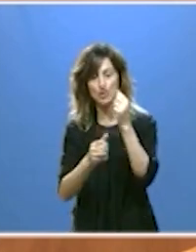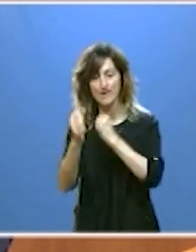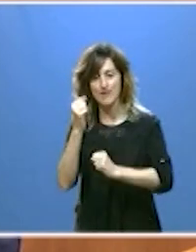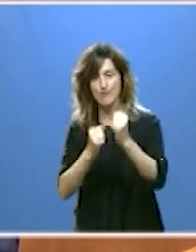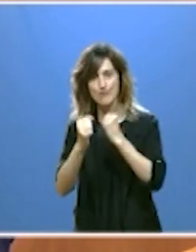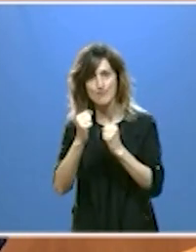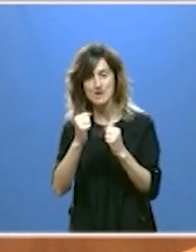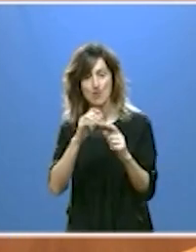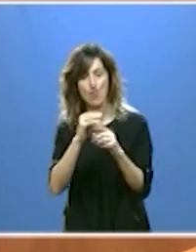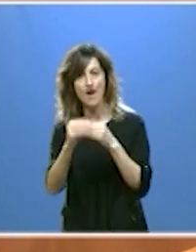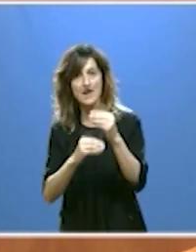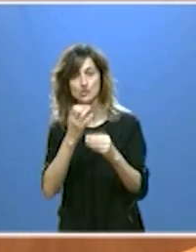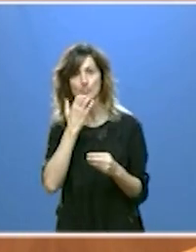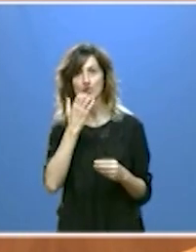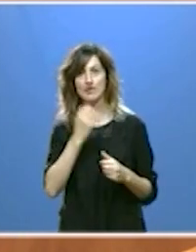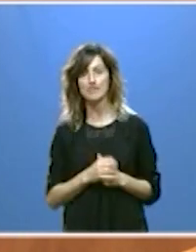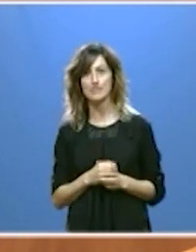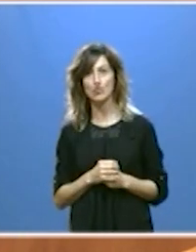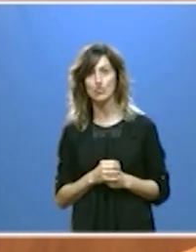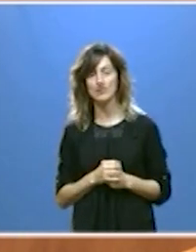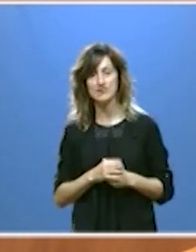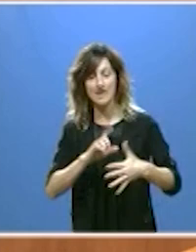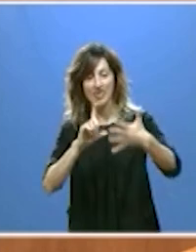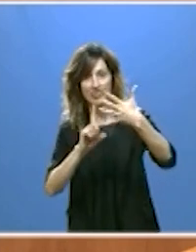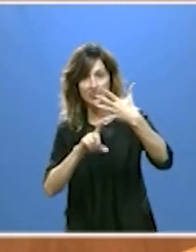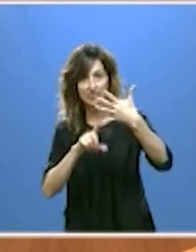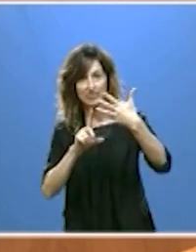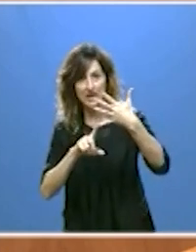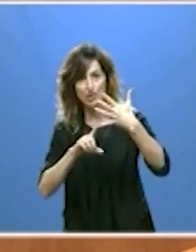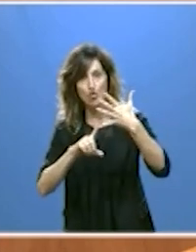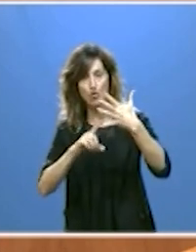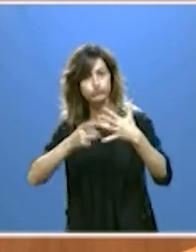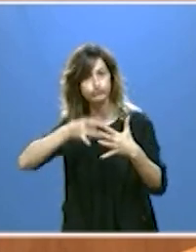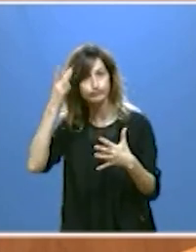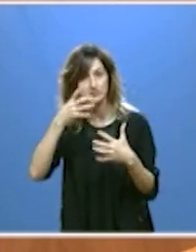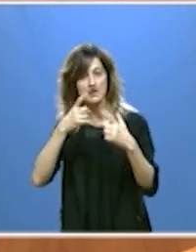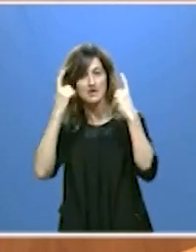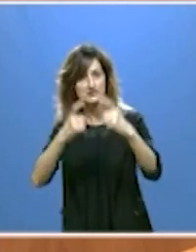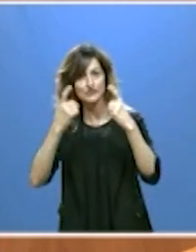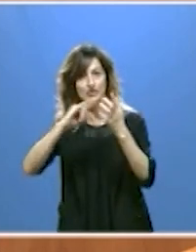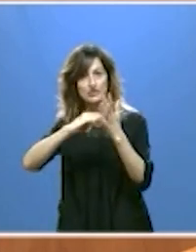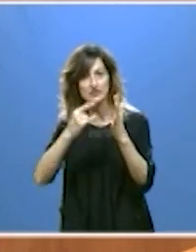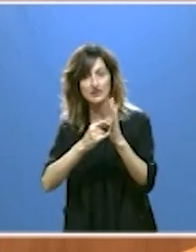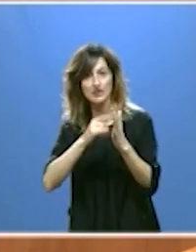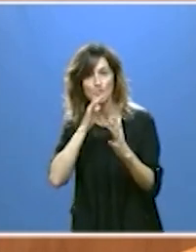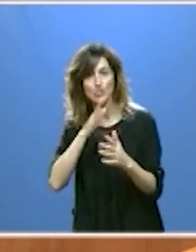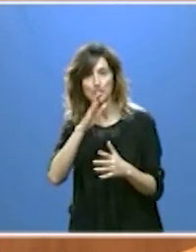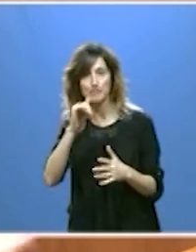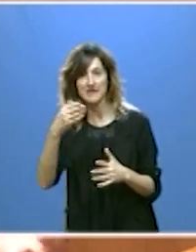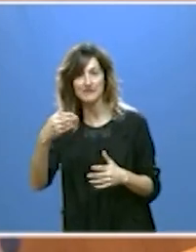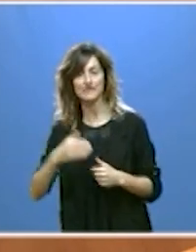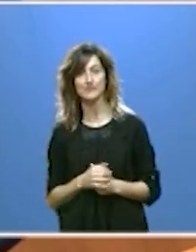importantes hechos como el que estemos en el top 5 de innovación y esfuerzo tecnológico por Producto Interior Bruto.